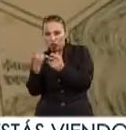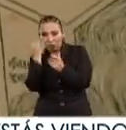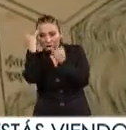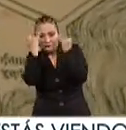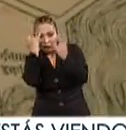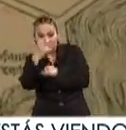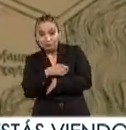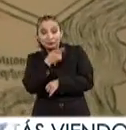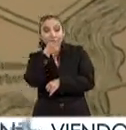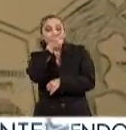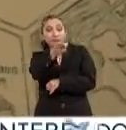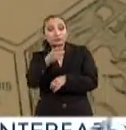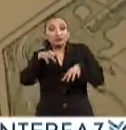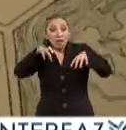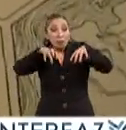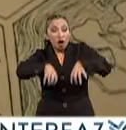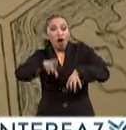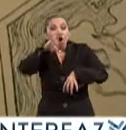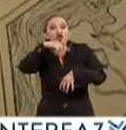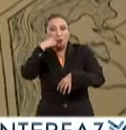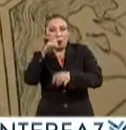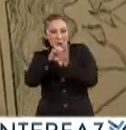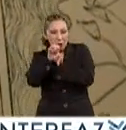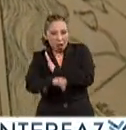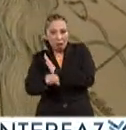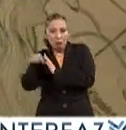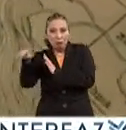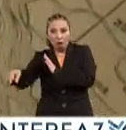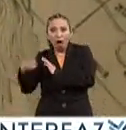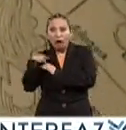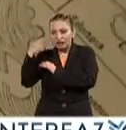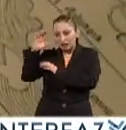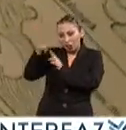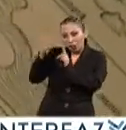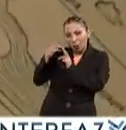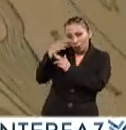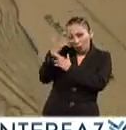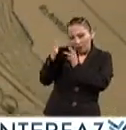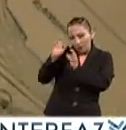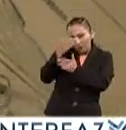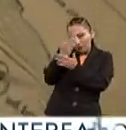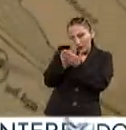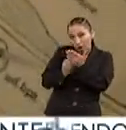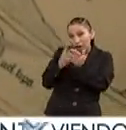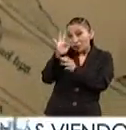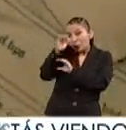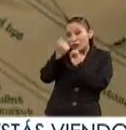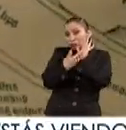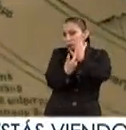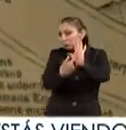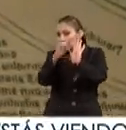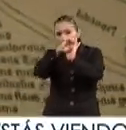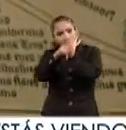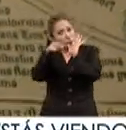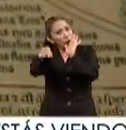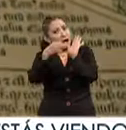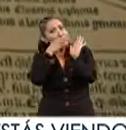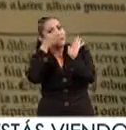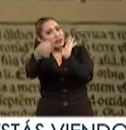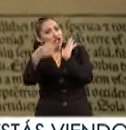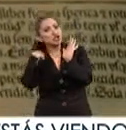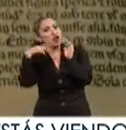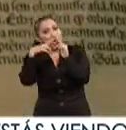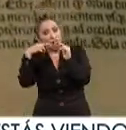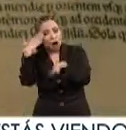El llamado monstruo de Roma, por ejemplo, fue una figura utilizada por más de 50 años como propaganda